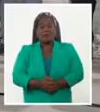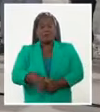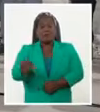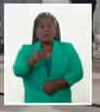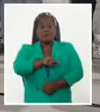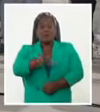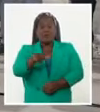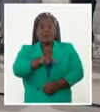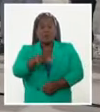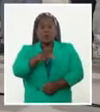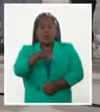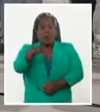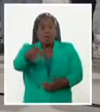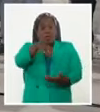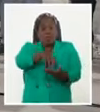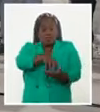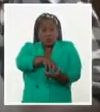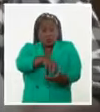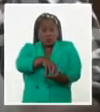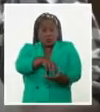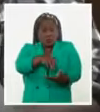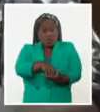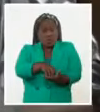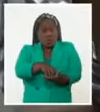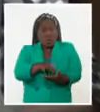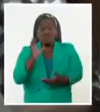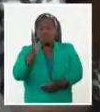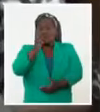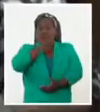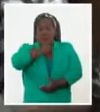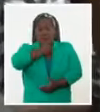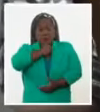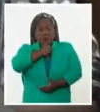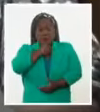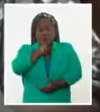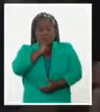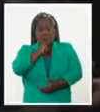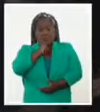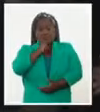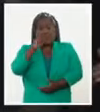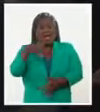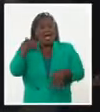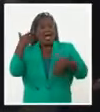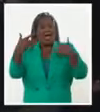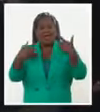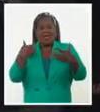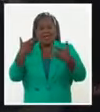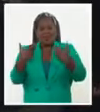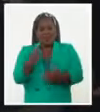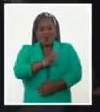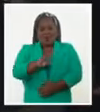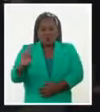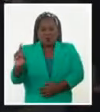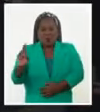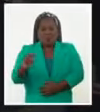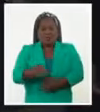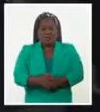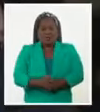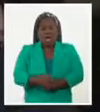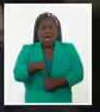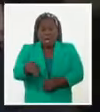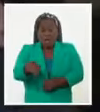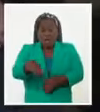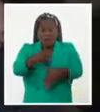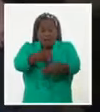a esa ciudad misteriosa, espléndida, maravillosa, alegre y revolucionaria, por cuyas plazas y